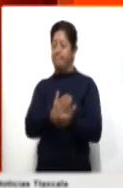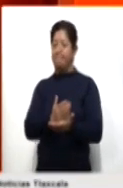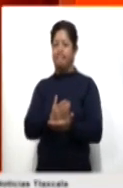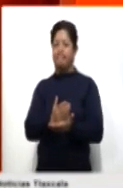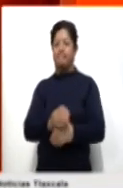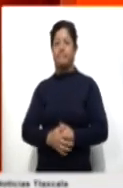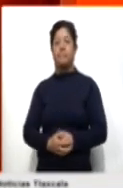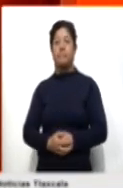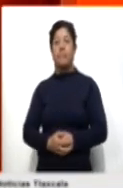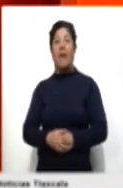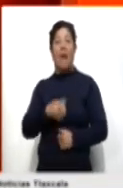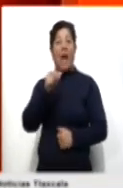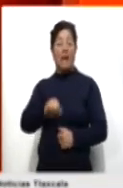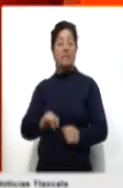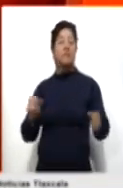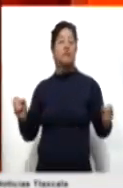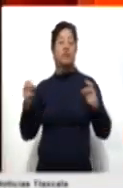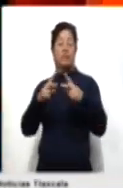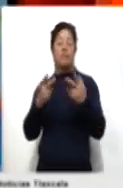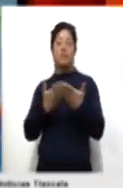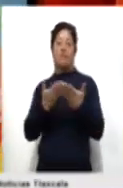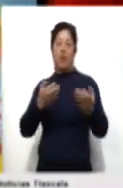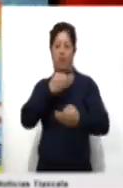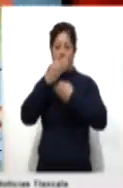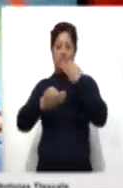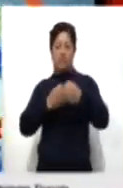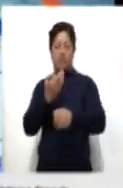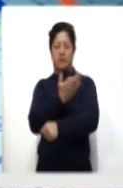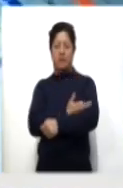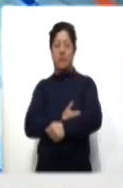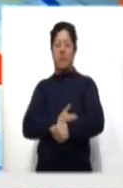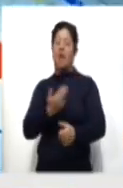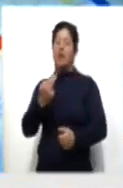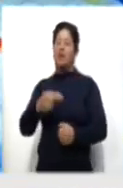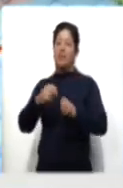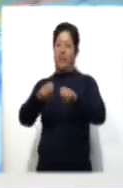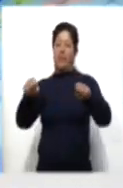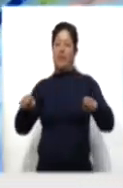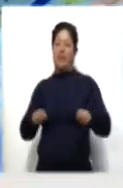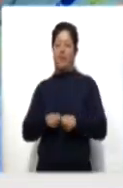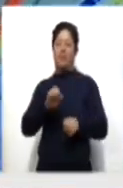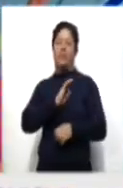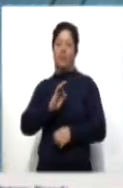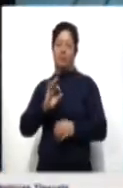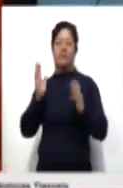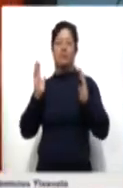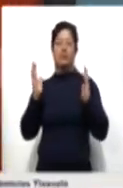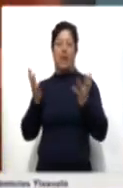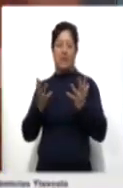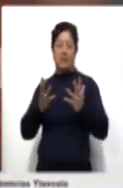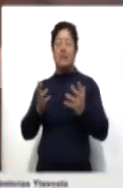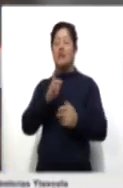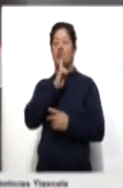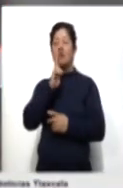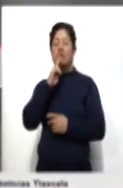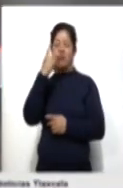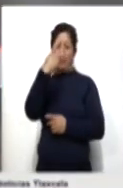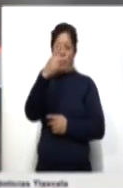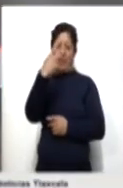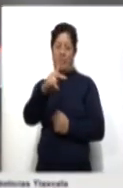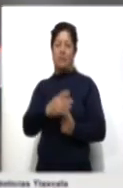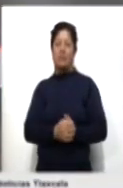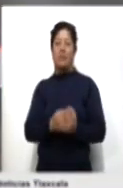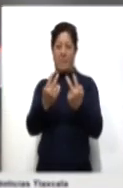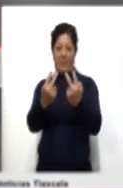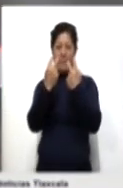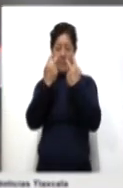Y con esta información nos despedimos de la segunda emisión a nombre de todo el equipo que hace posible que lleguemos hasta sus oídos y hasta sus